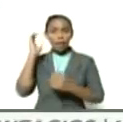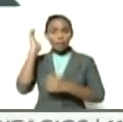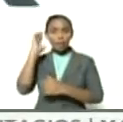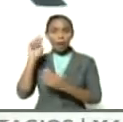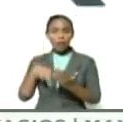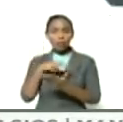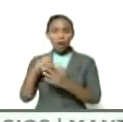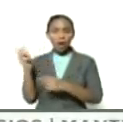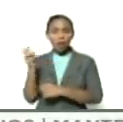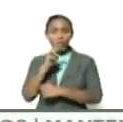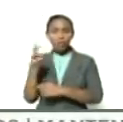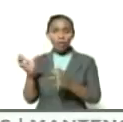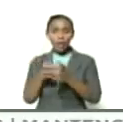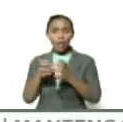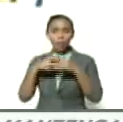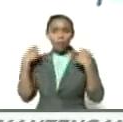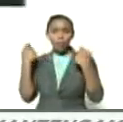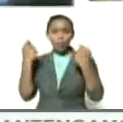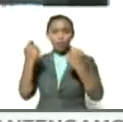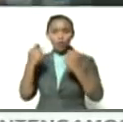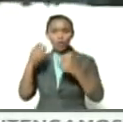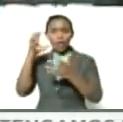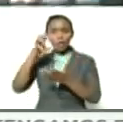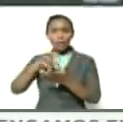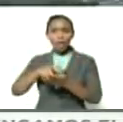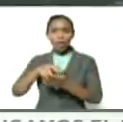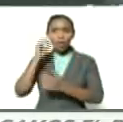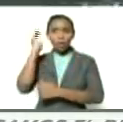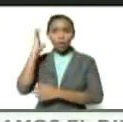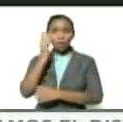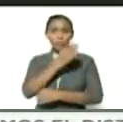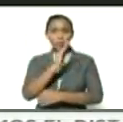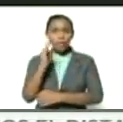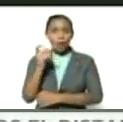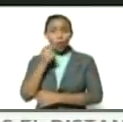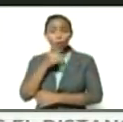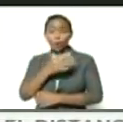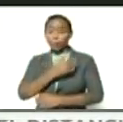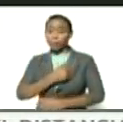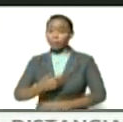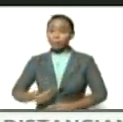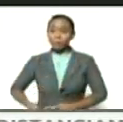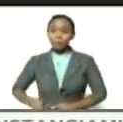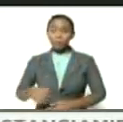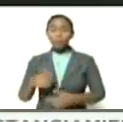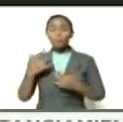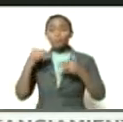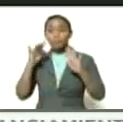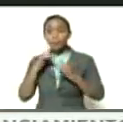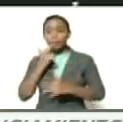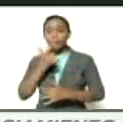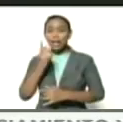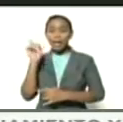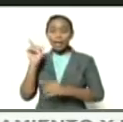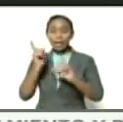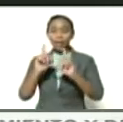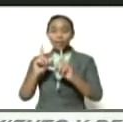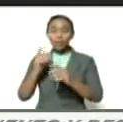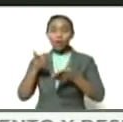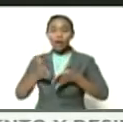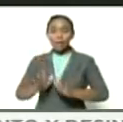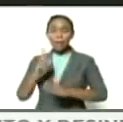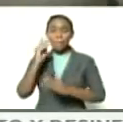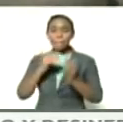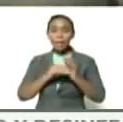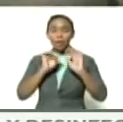ambos del equipo promotor estadal del congreso bicentenario bueno presidente vale la pena decirle que esta televisora nace en el año